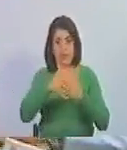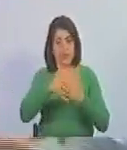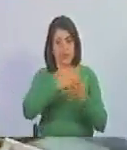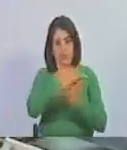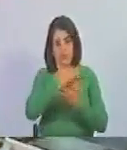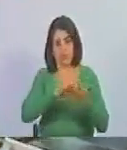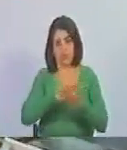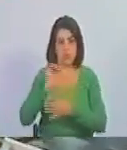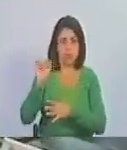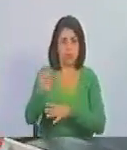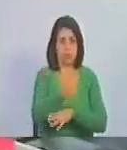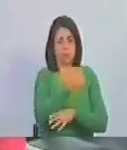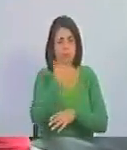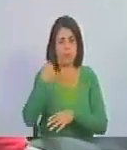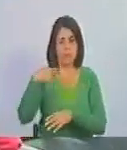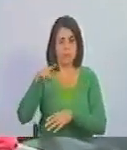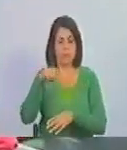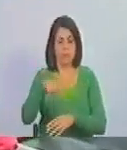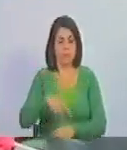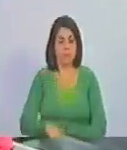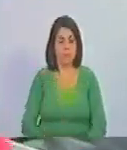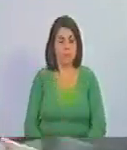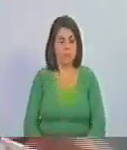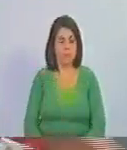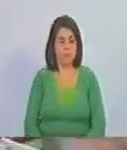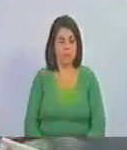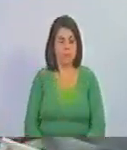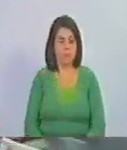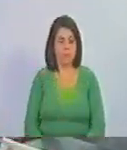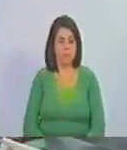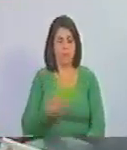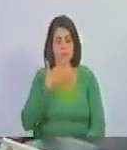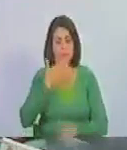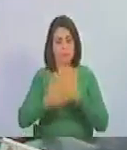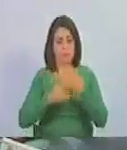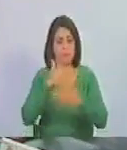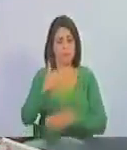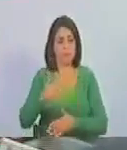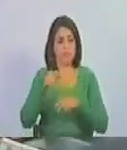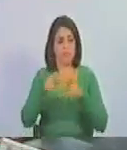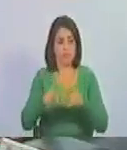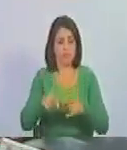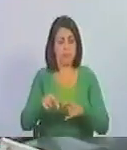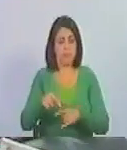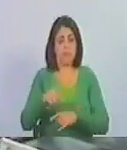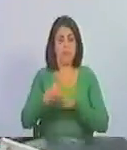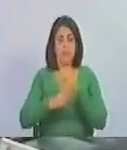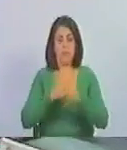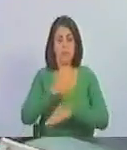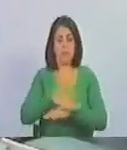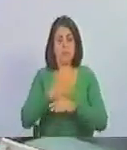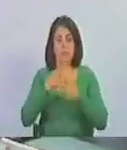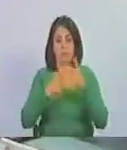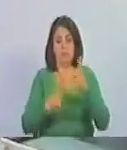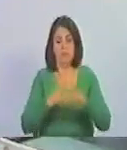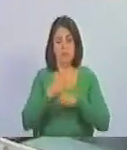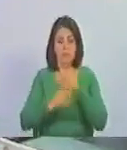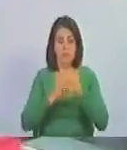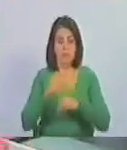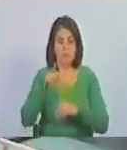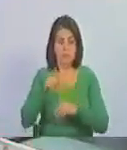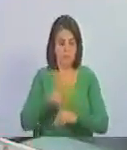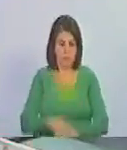Tiene que ser. Hemos recuperado la infraestructura material y técnica allí.